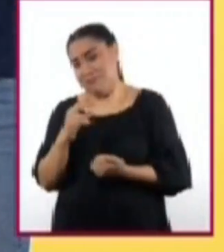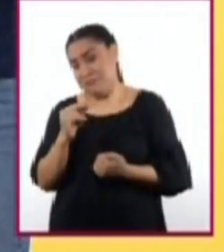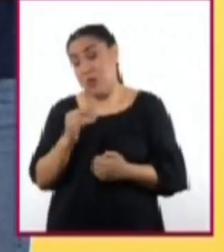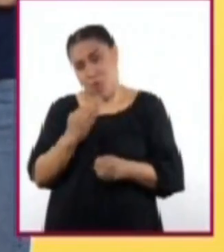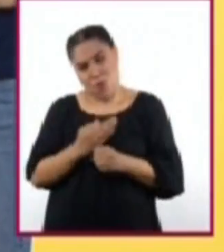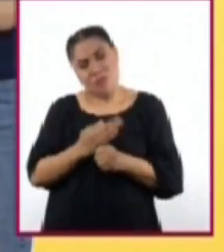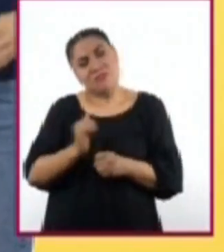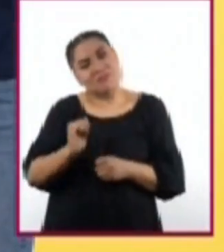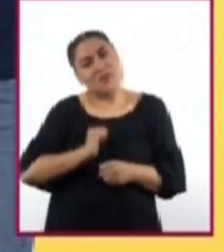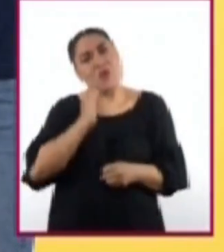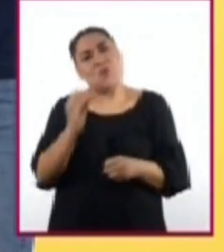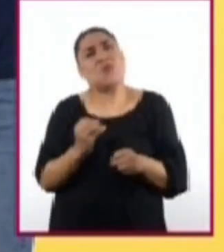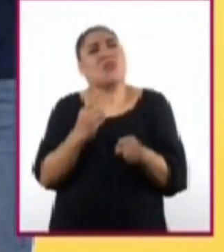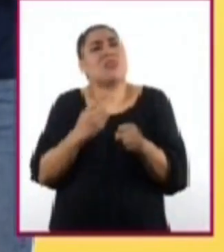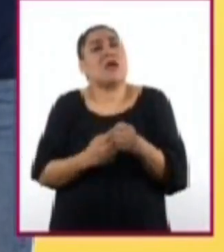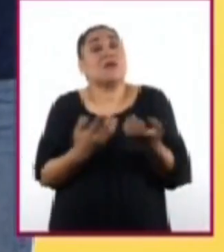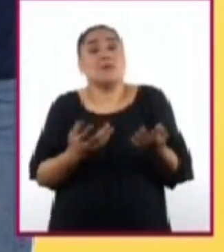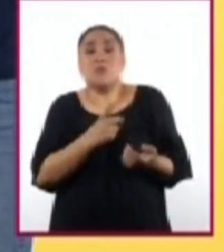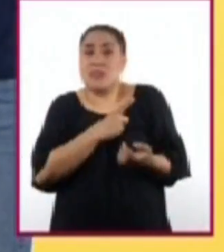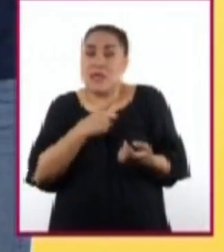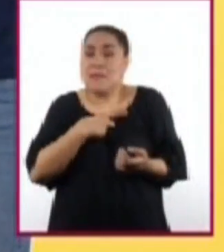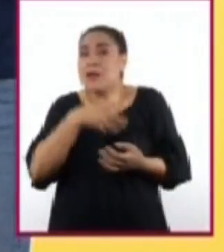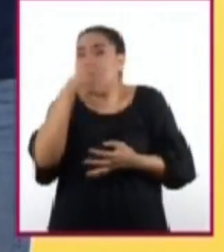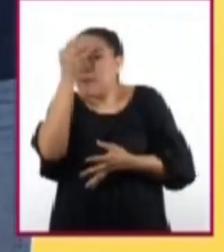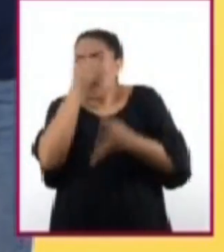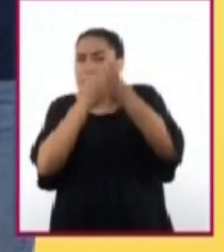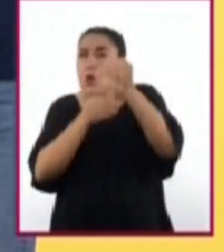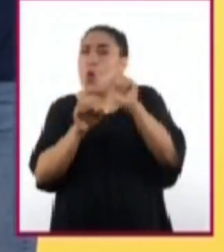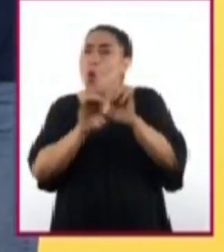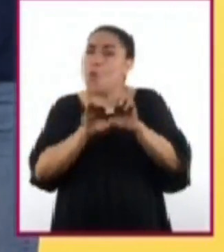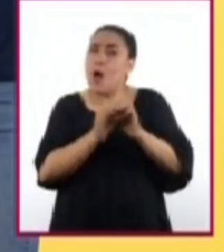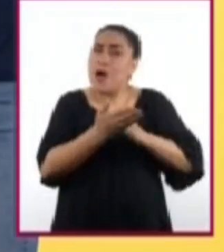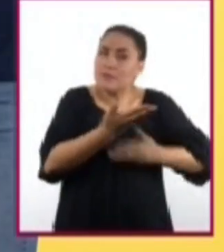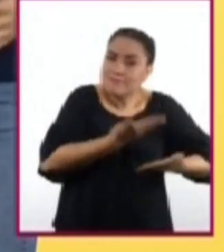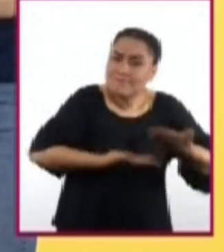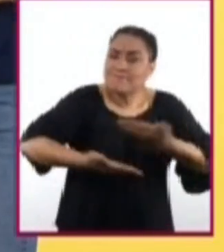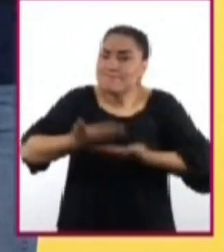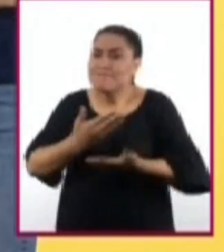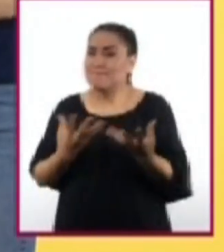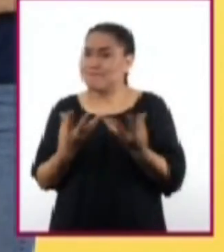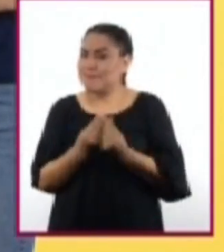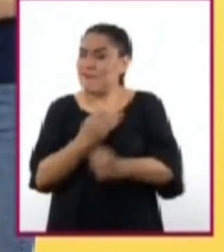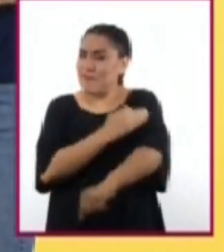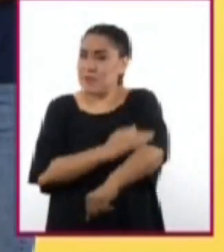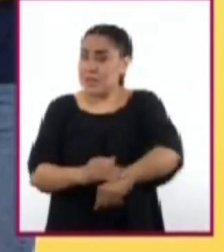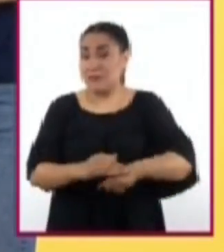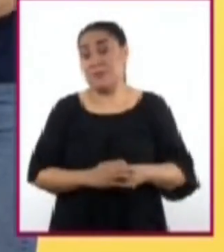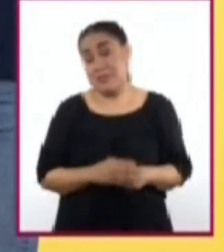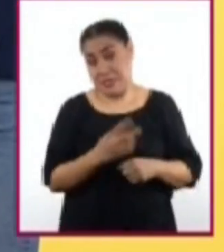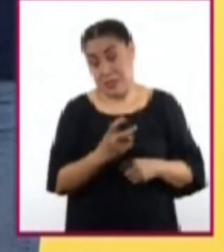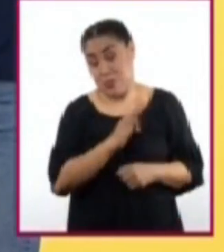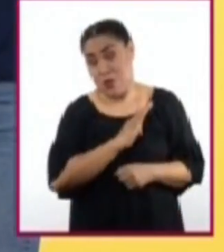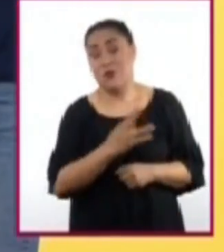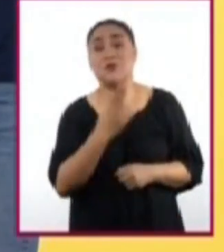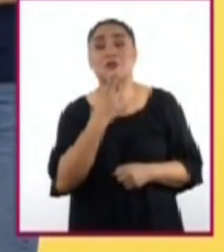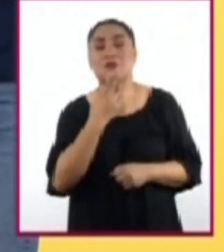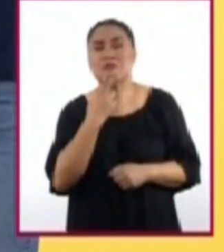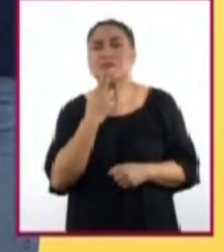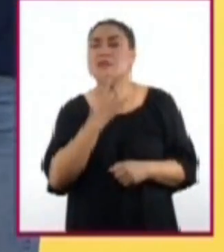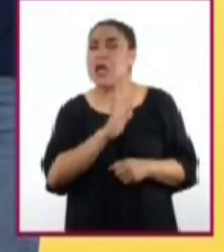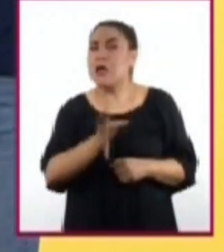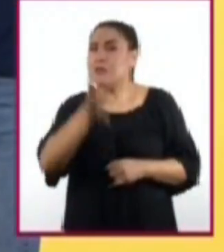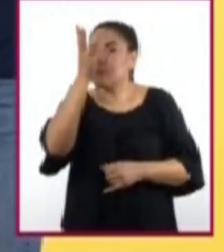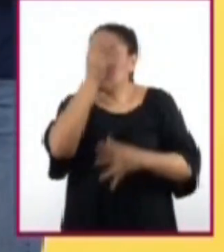oportunidad para practicar el aprendizaje colaborativo con nuestros familiares, lo que nos permitirá reforzar todo lo que